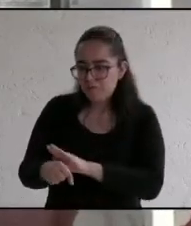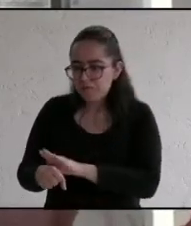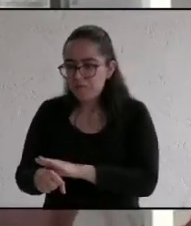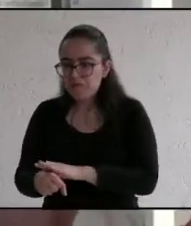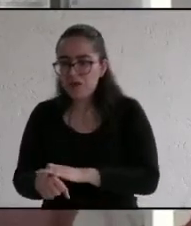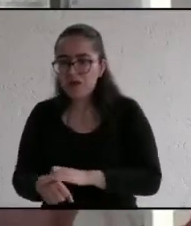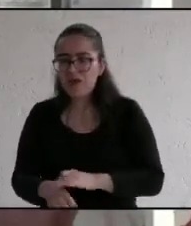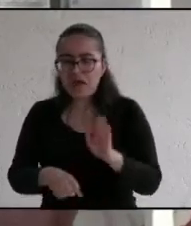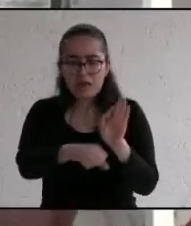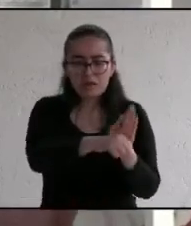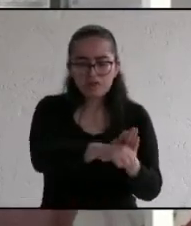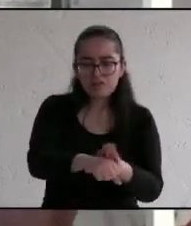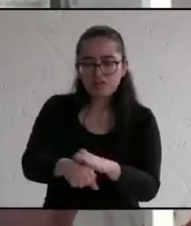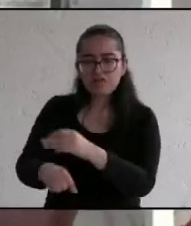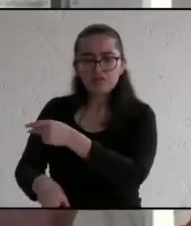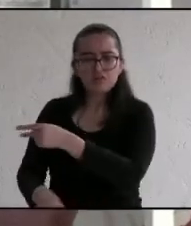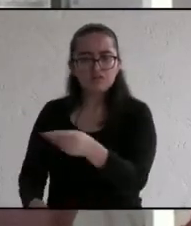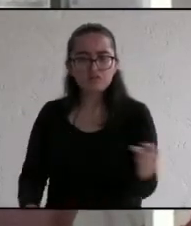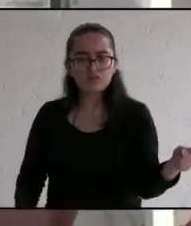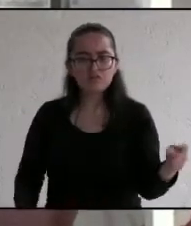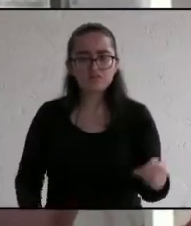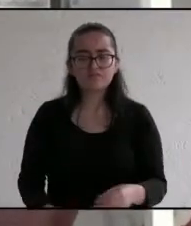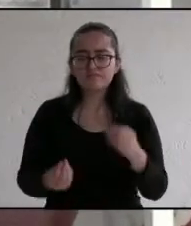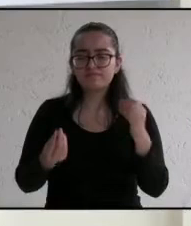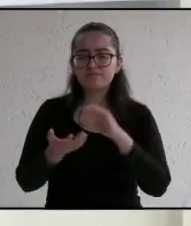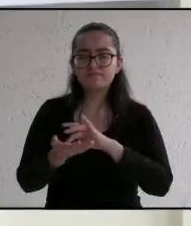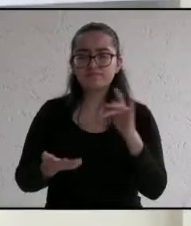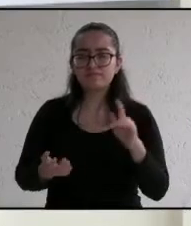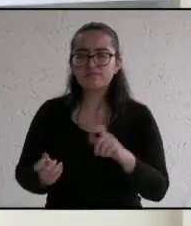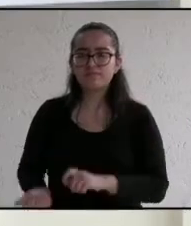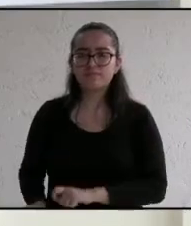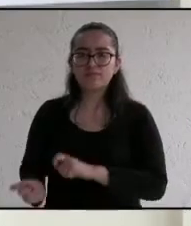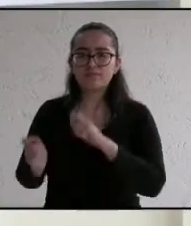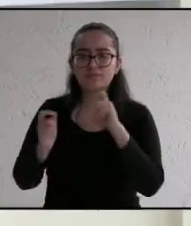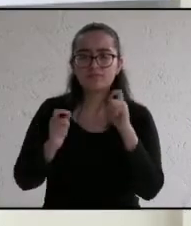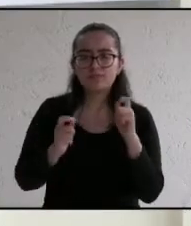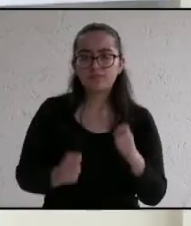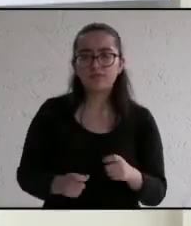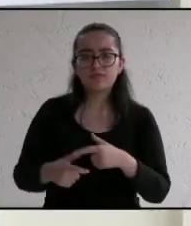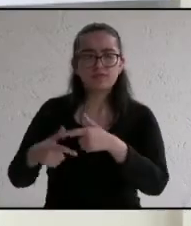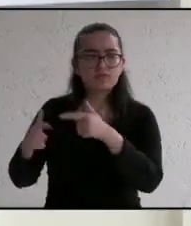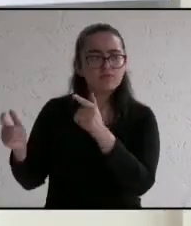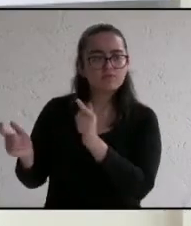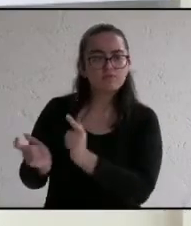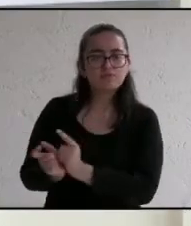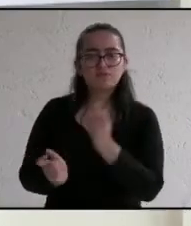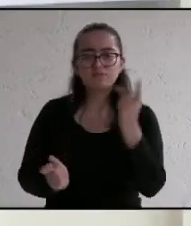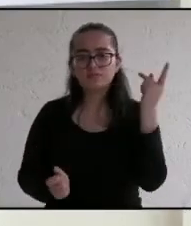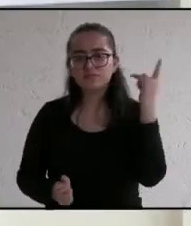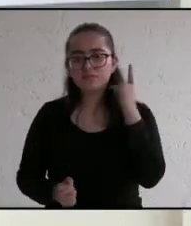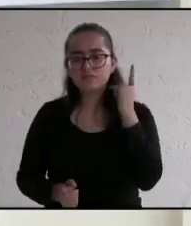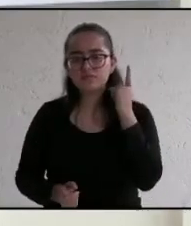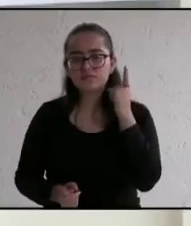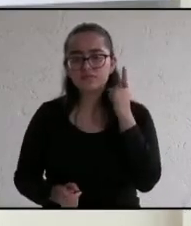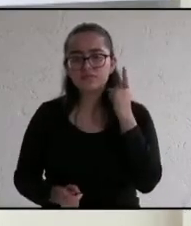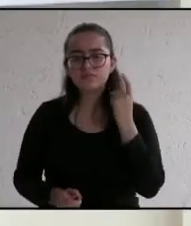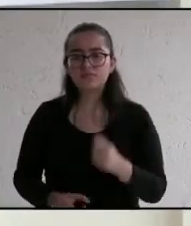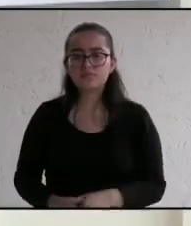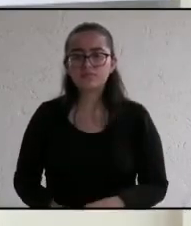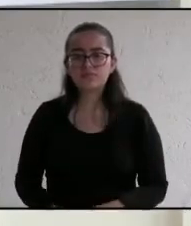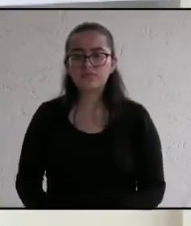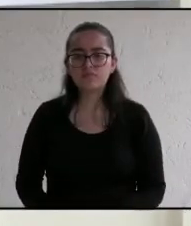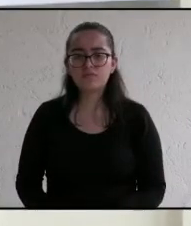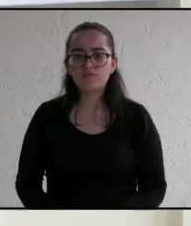que tengan el abasto necesario de medicina. Muchas gracias. Muchas gracias candidato. Ahora le toca el turno al candidato del